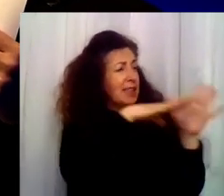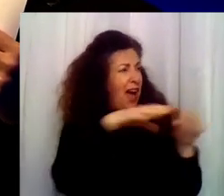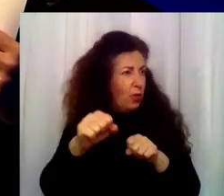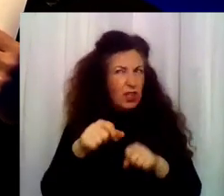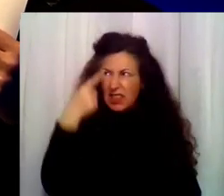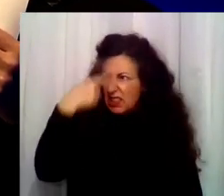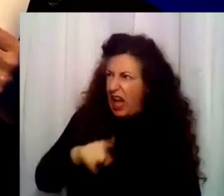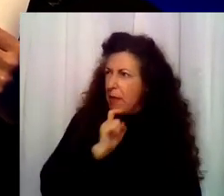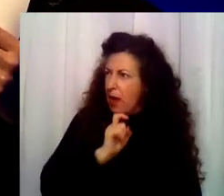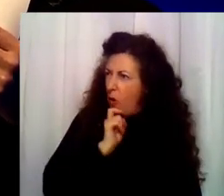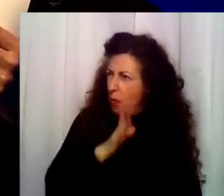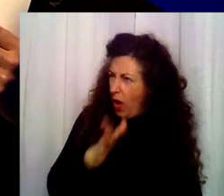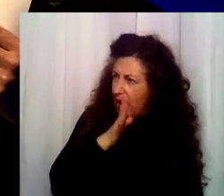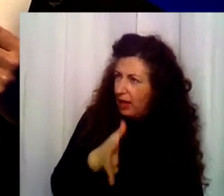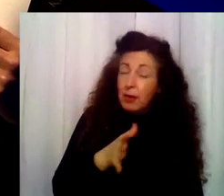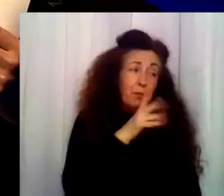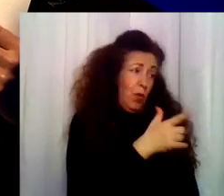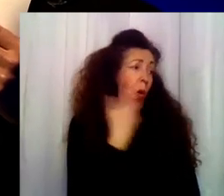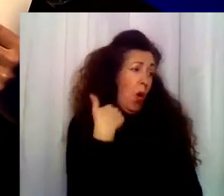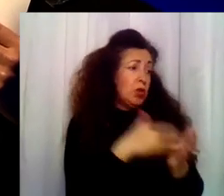dijo el otro día. Y en su cumpleaños.